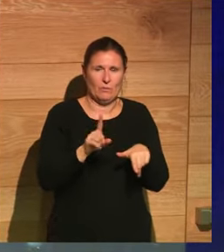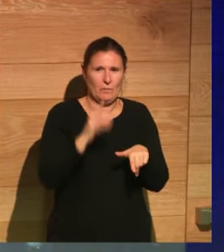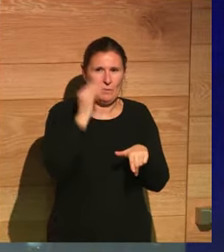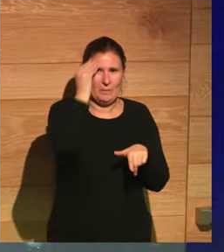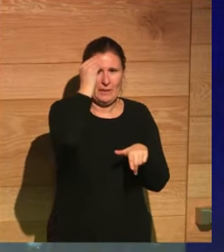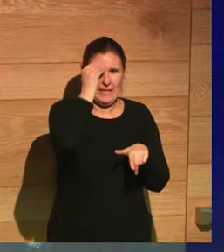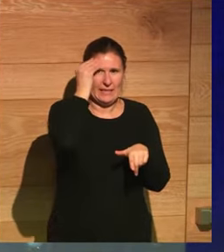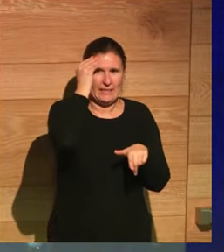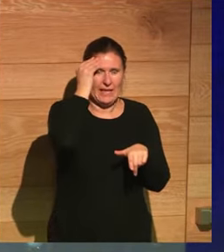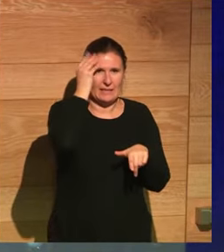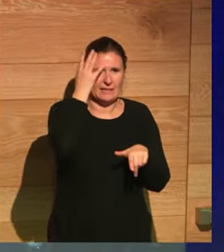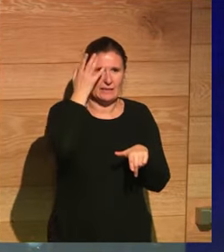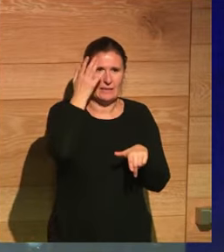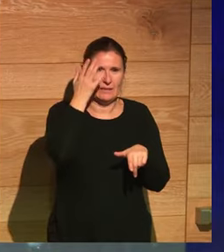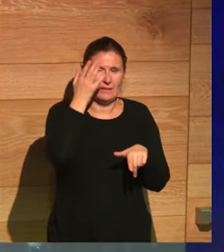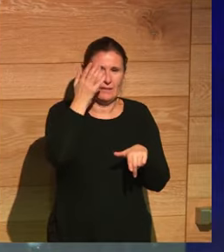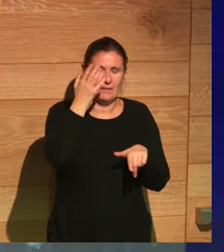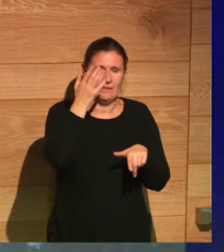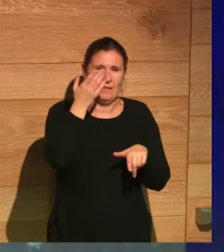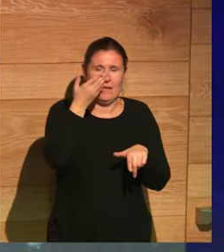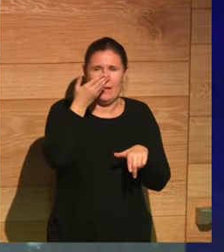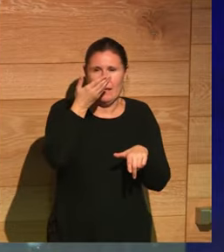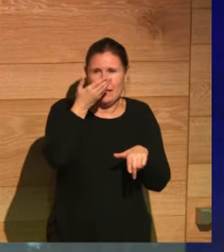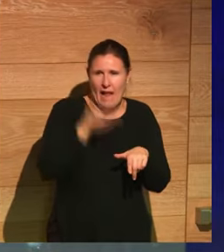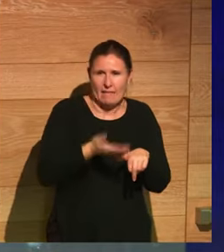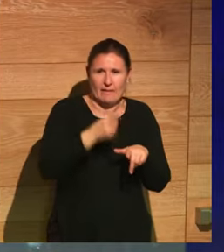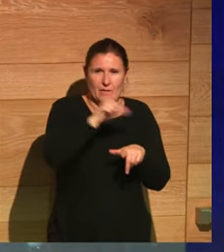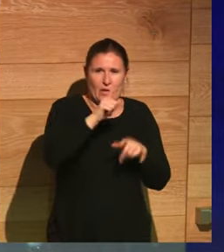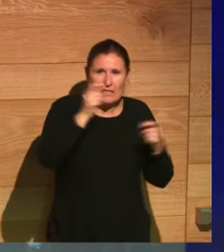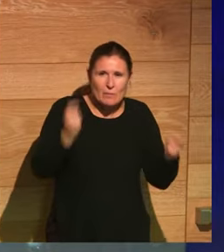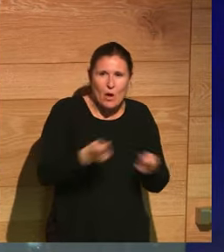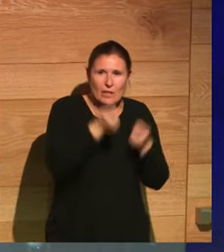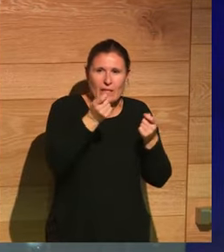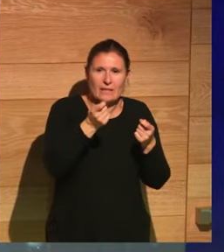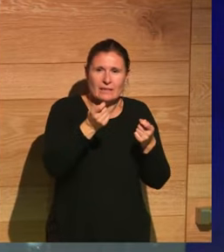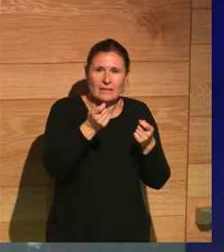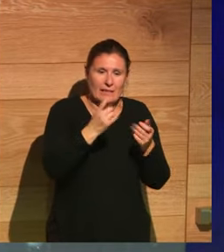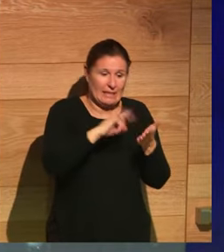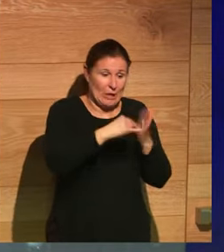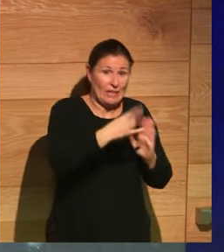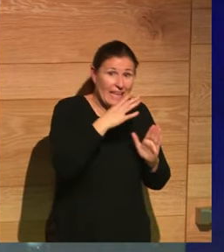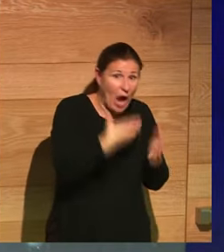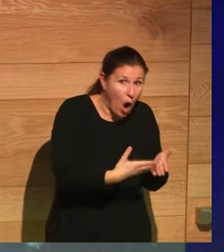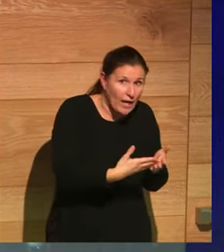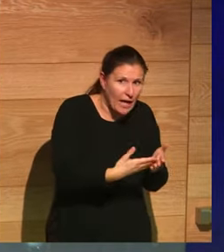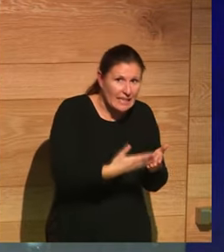tú piensas en las posibilidades de los grandes propagandistas de la historia si tuvieran los medios técnicos que tenemos ahora